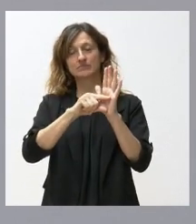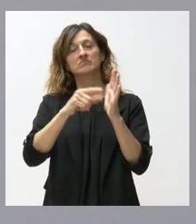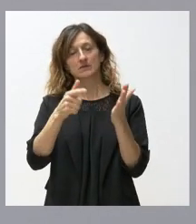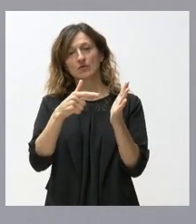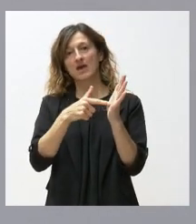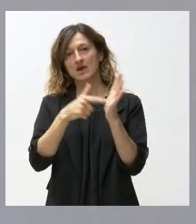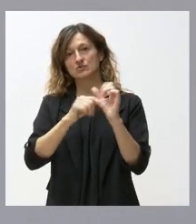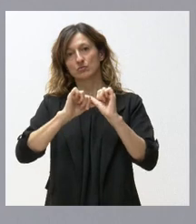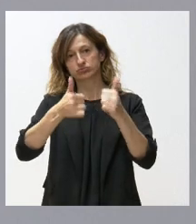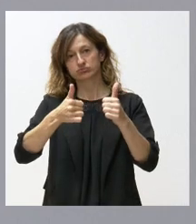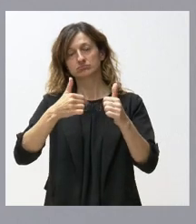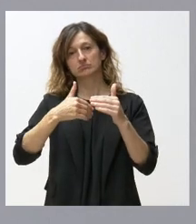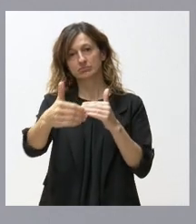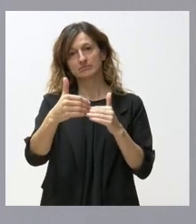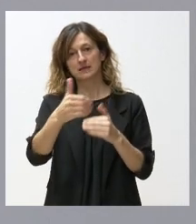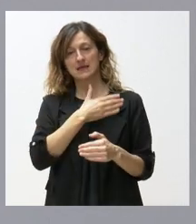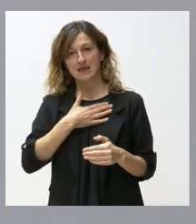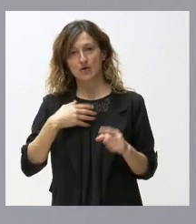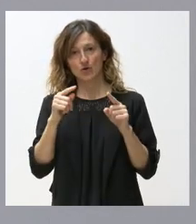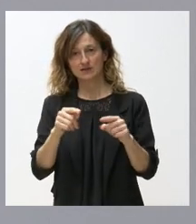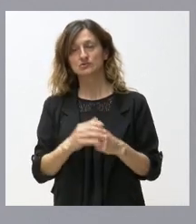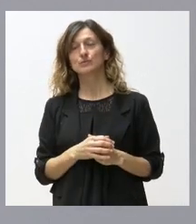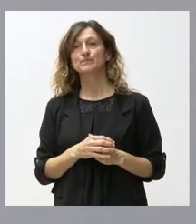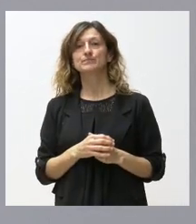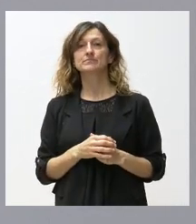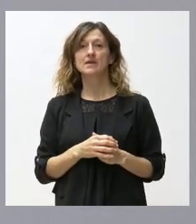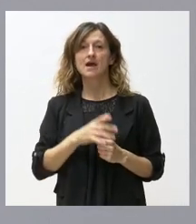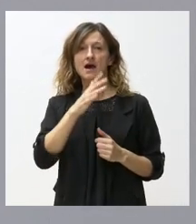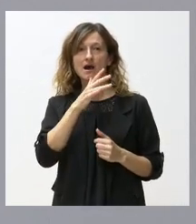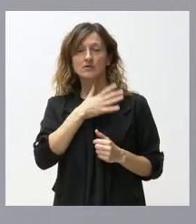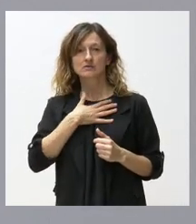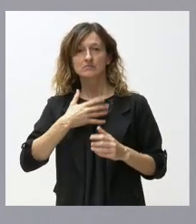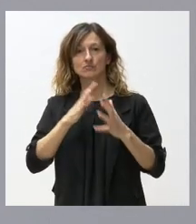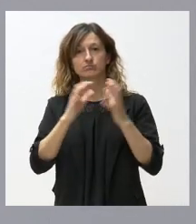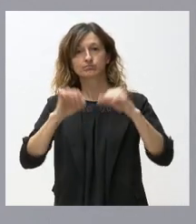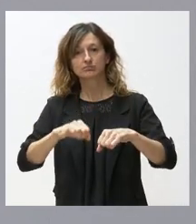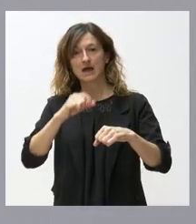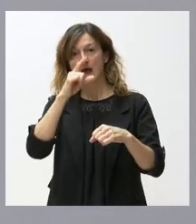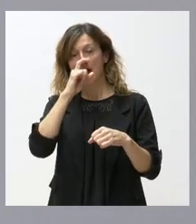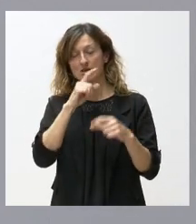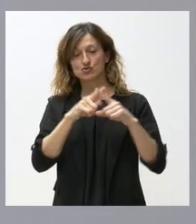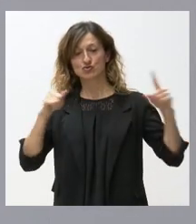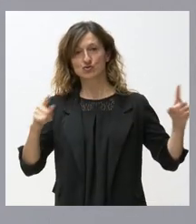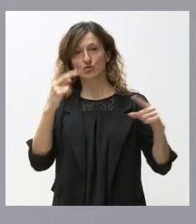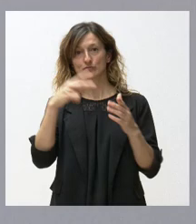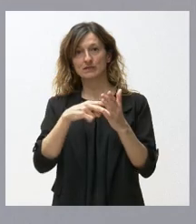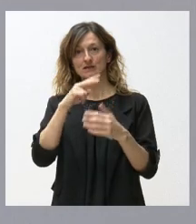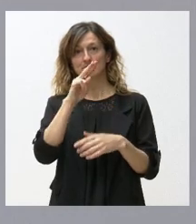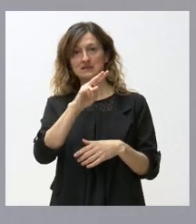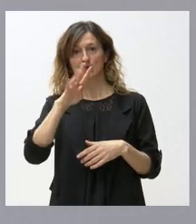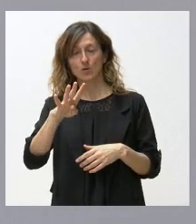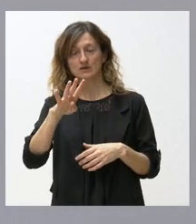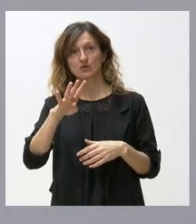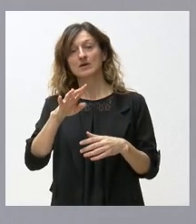a cabo. Ese es nuestro deseo. Lo que hacemos ahora es dar cumplimiento a todo el año 2024 y haremos efectivo los apoyos del año